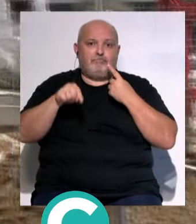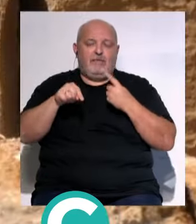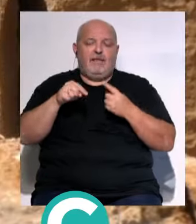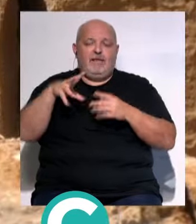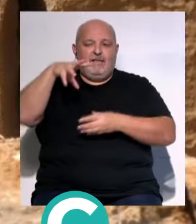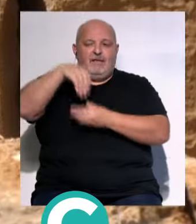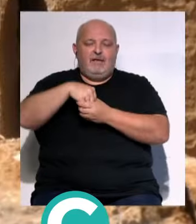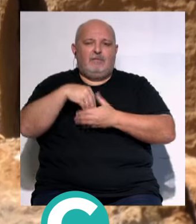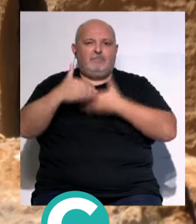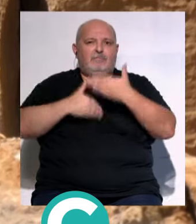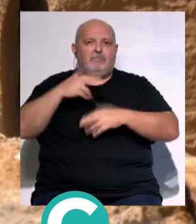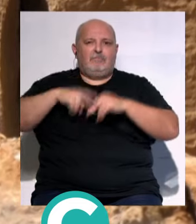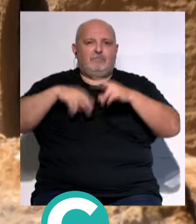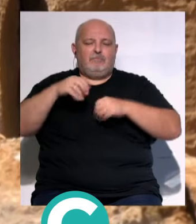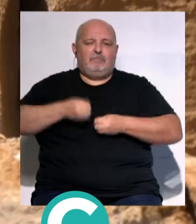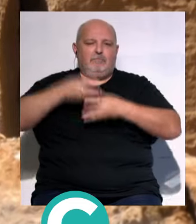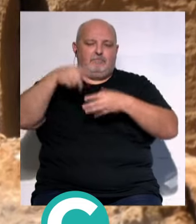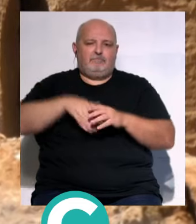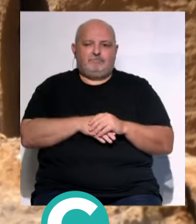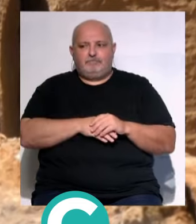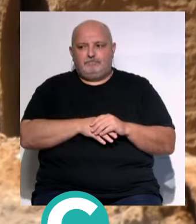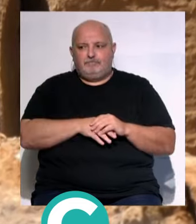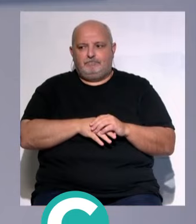estaban dentro del proceso constructivo... ...de esta promoción.